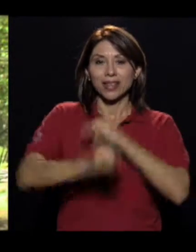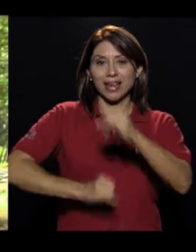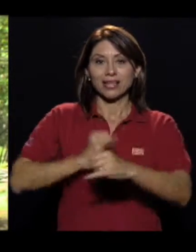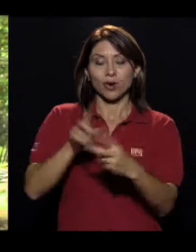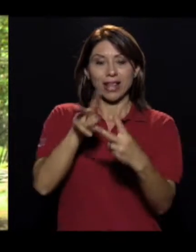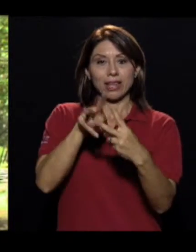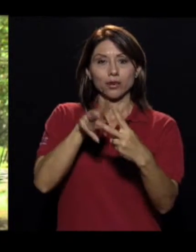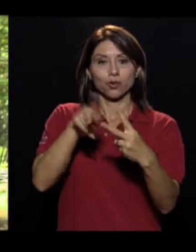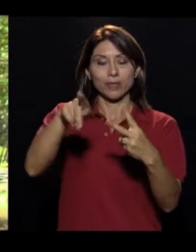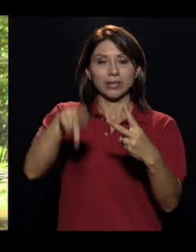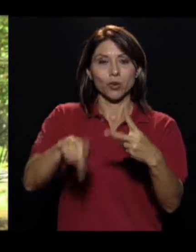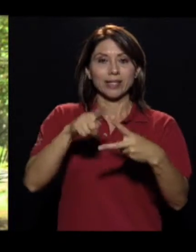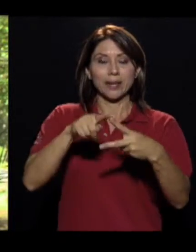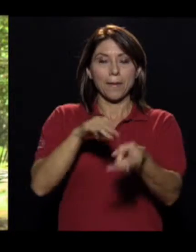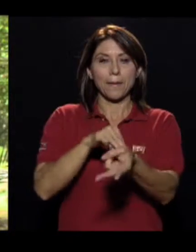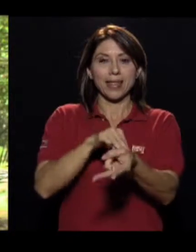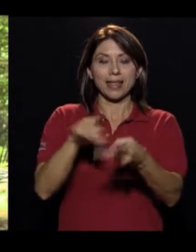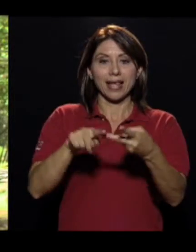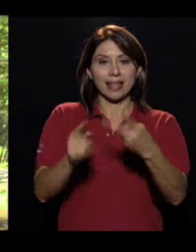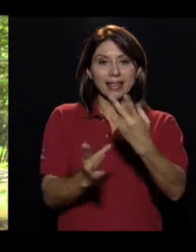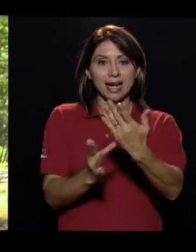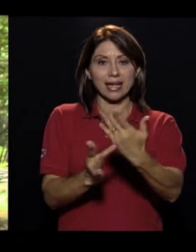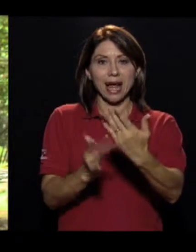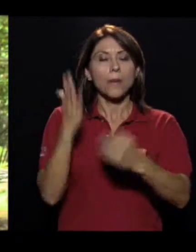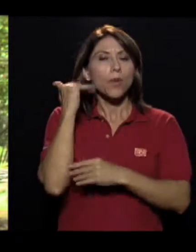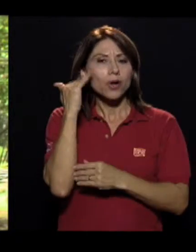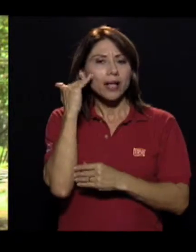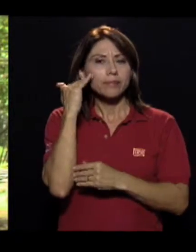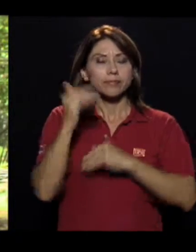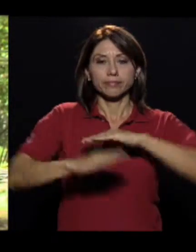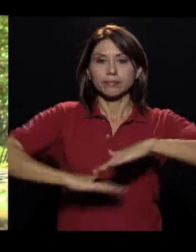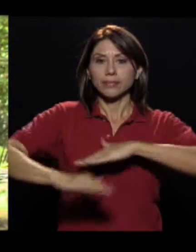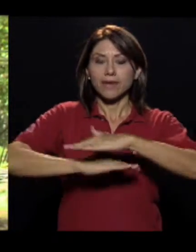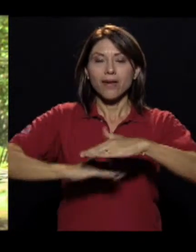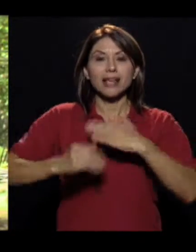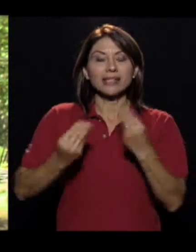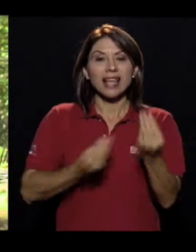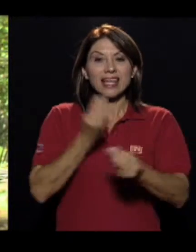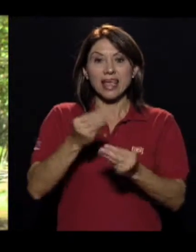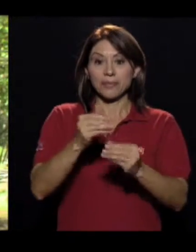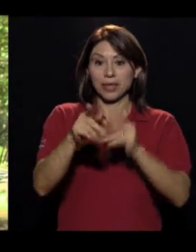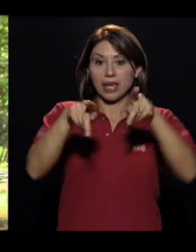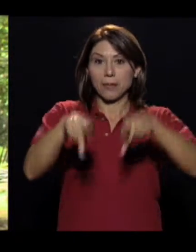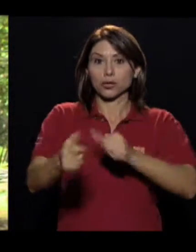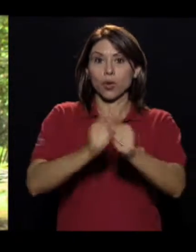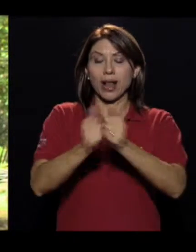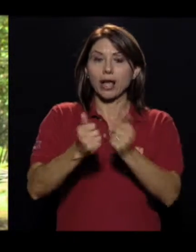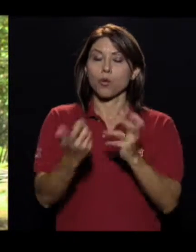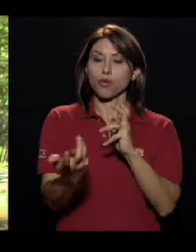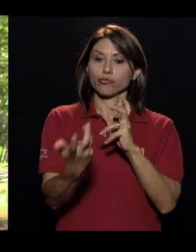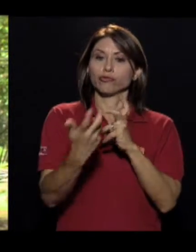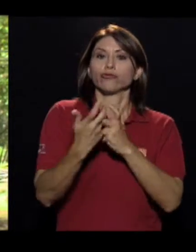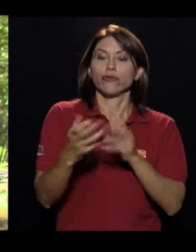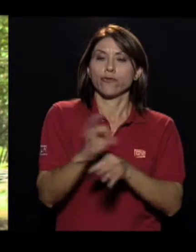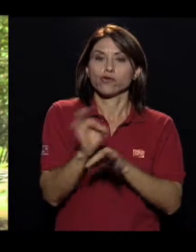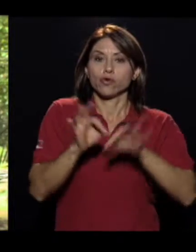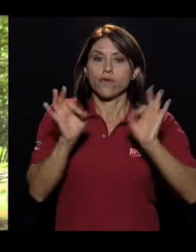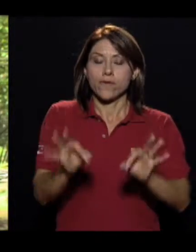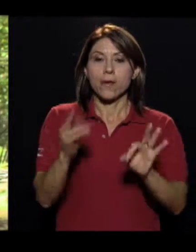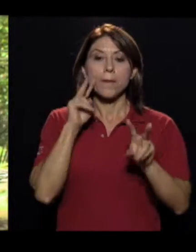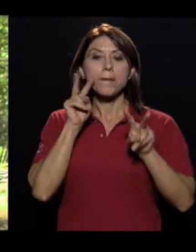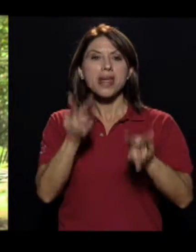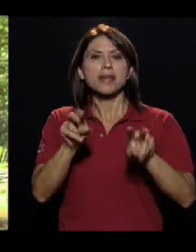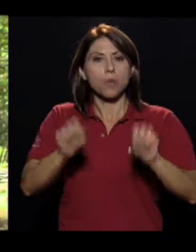personas, la parte médica y la parte técnica. ¿Por qué? Porque se basa más que todo en la parte funcional del atleta, o sea para ver sus